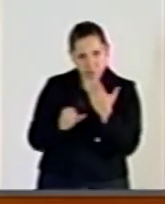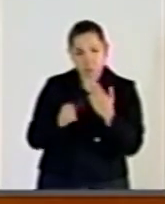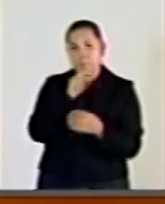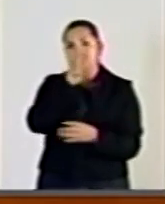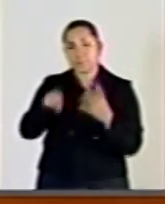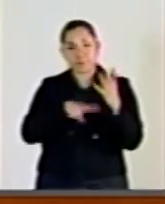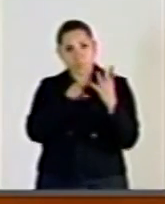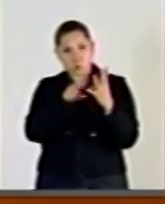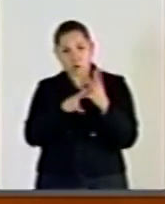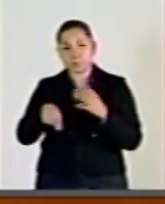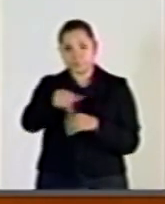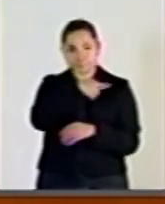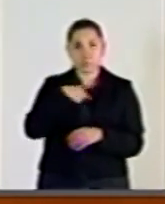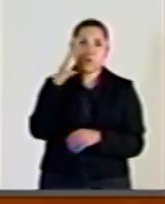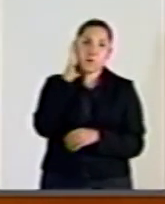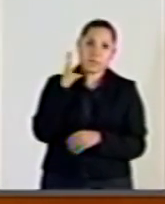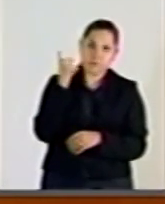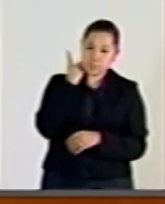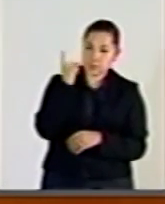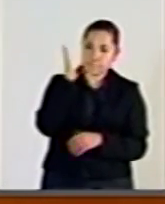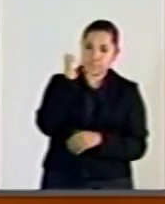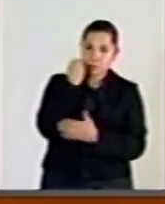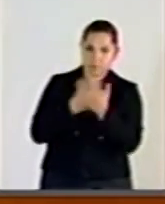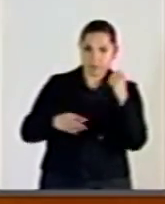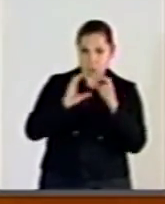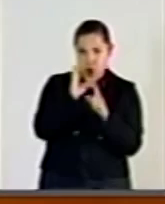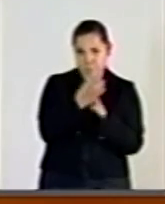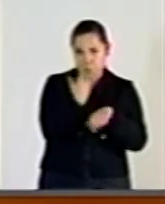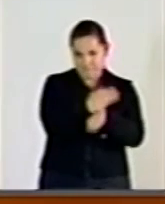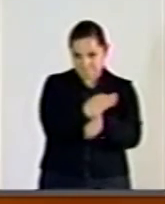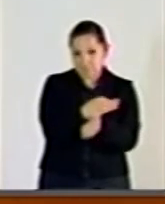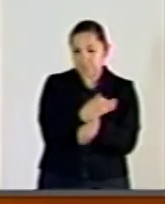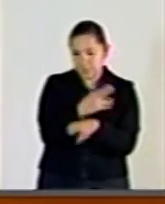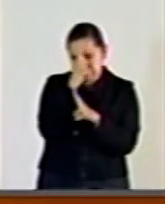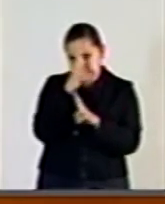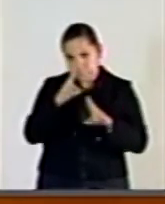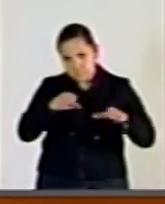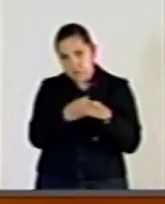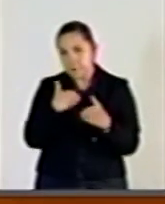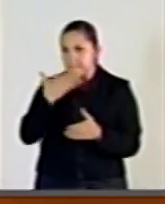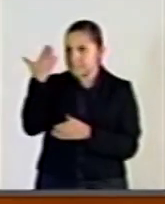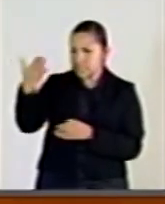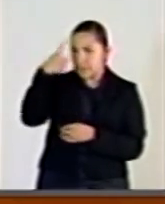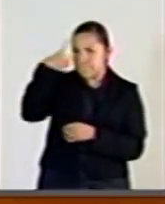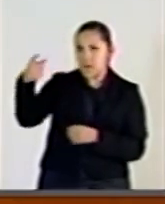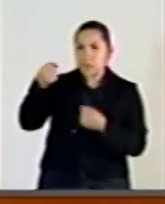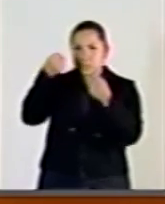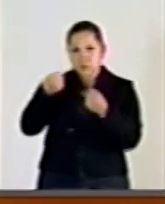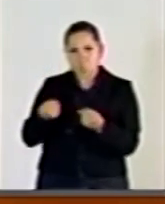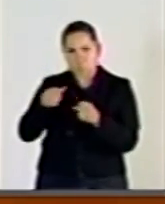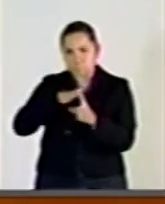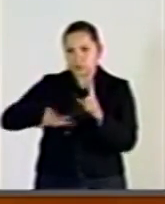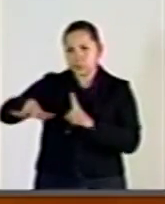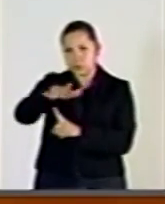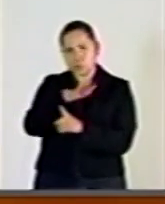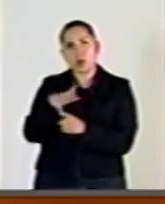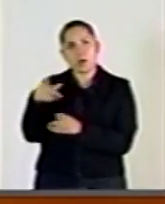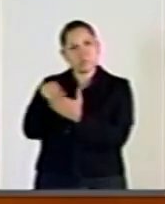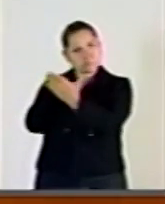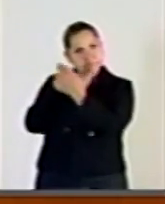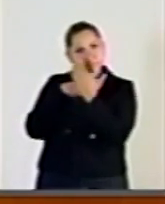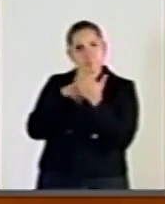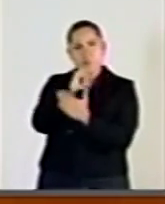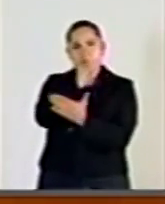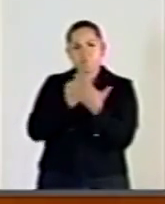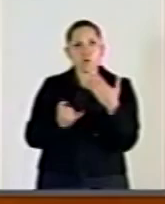la Unión cita comparecer al titular de la Comisión Nacional de Seguridad a efecto de que presente un informe detallado sobre la actuación